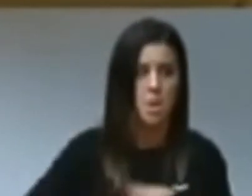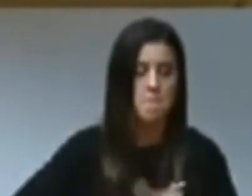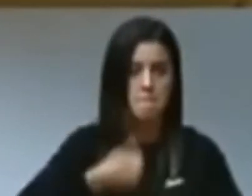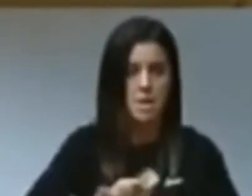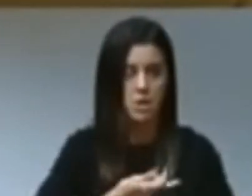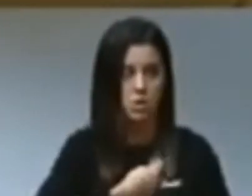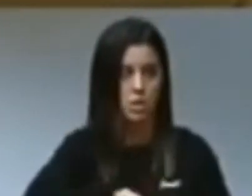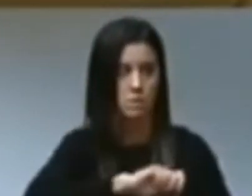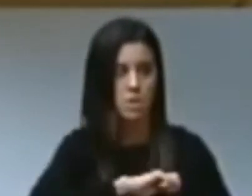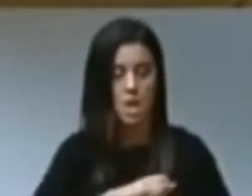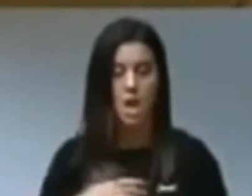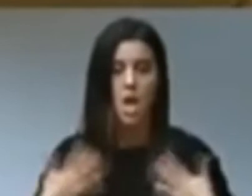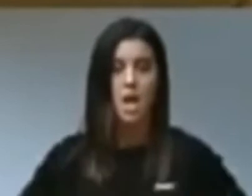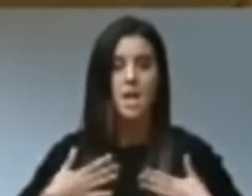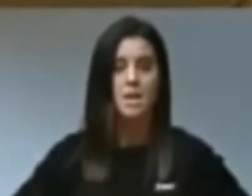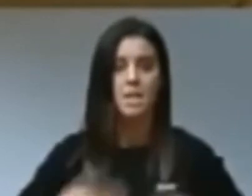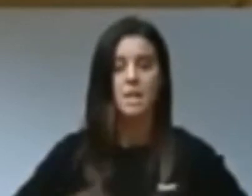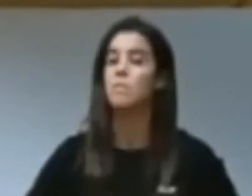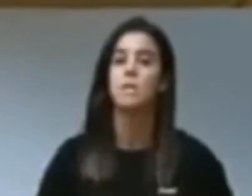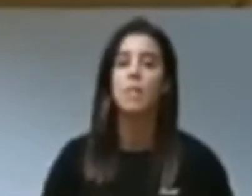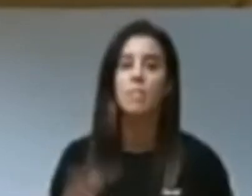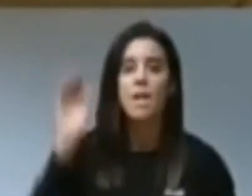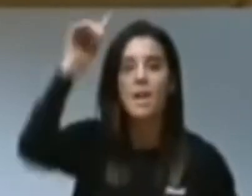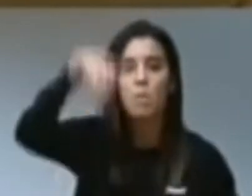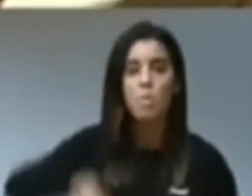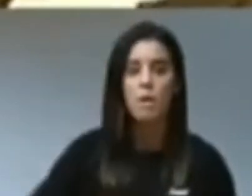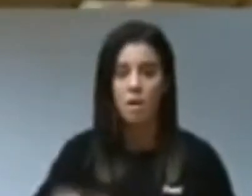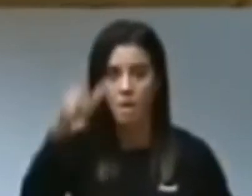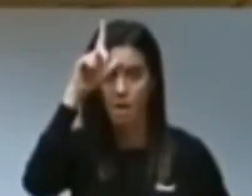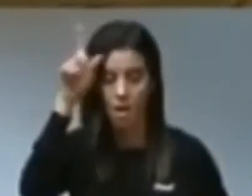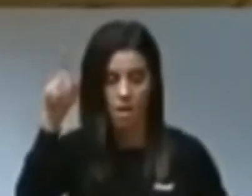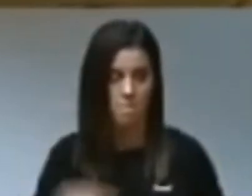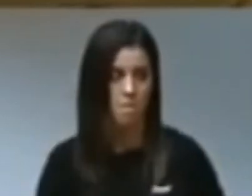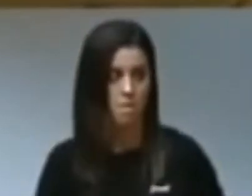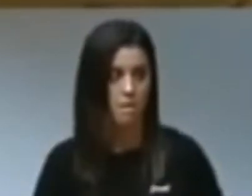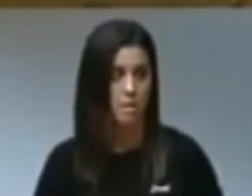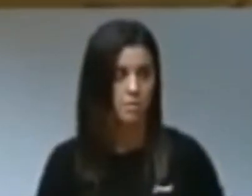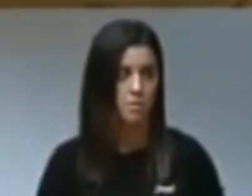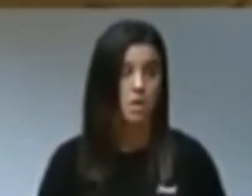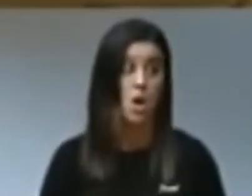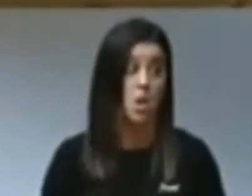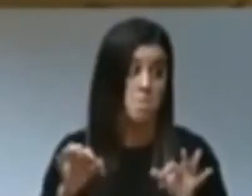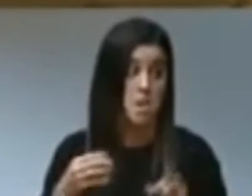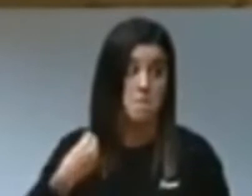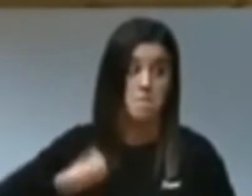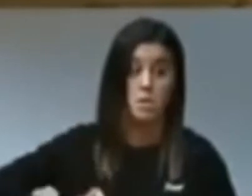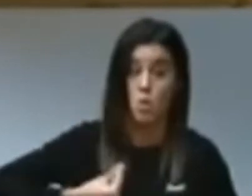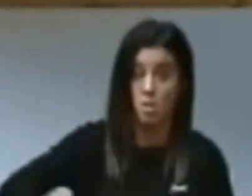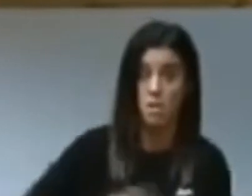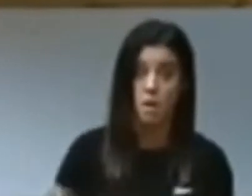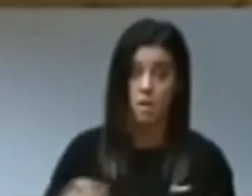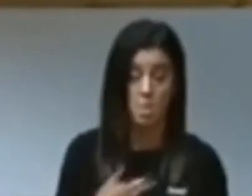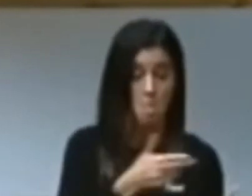Un ministro de España. Un ministro de España con una camiseta de la República Democrática Alemana. Los que, entre otras cosas,